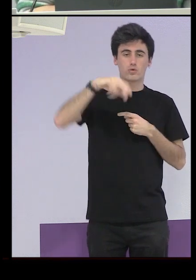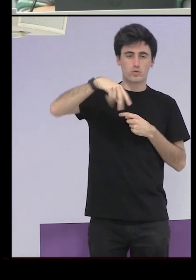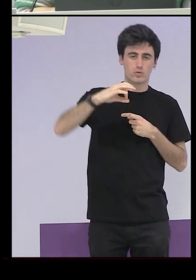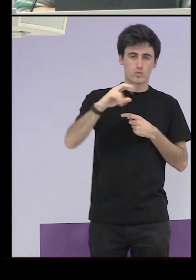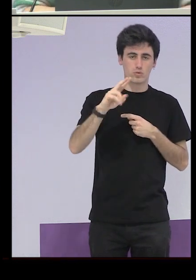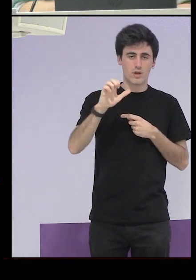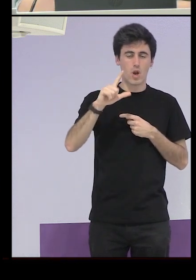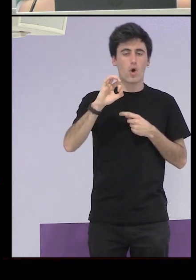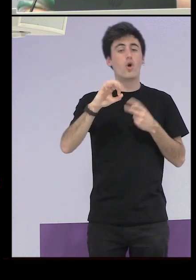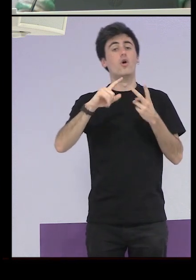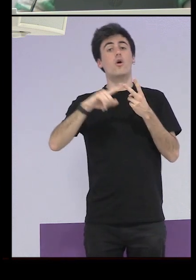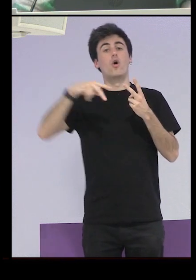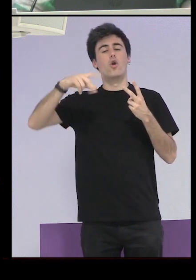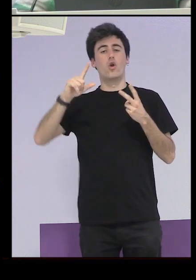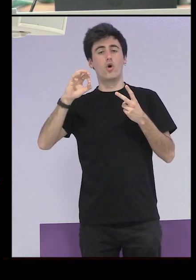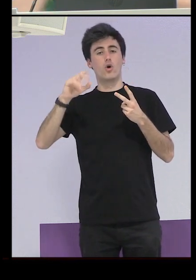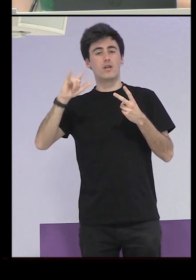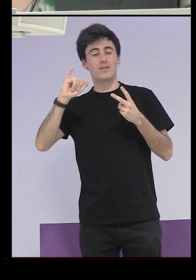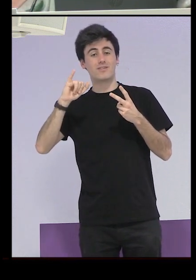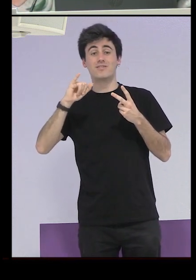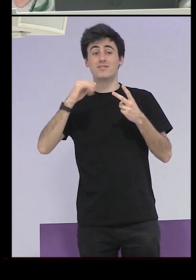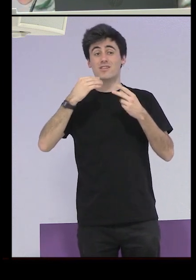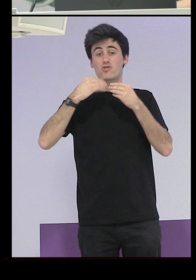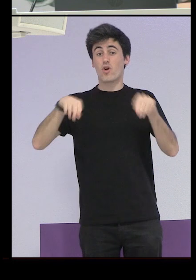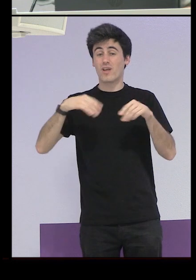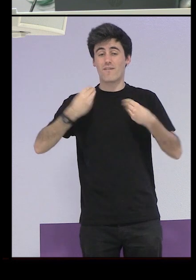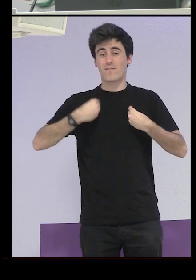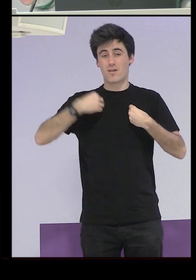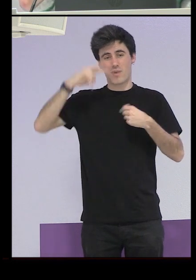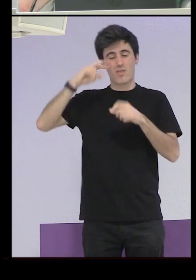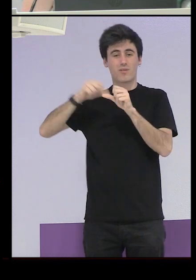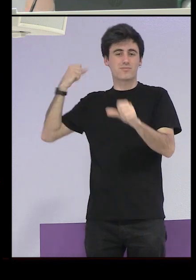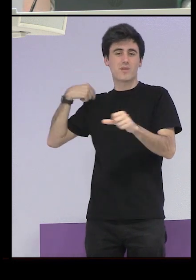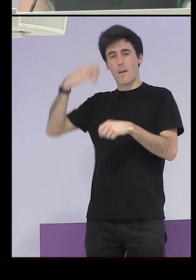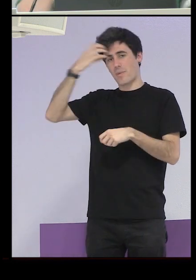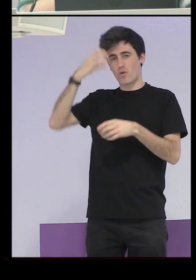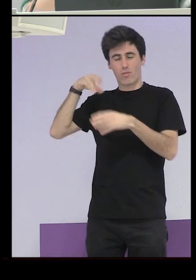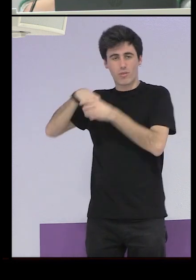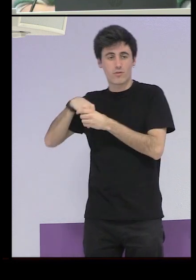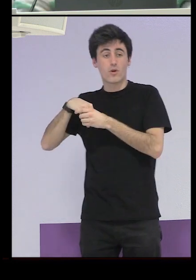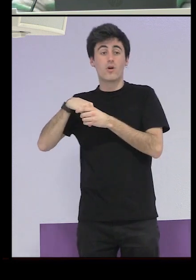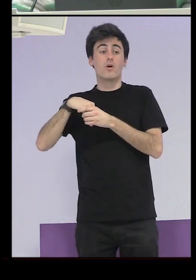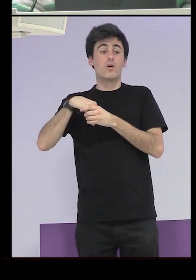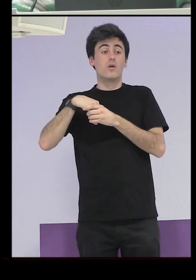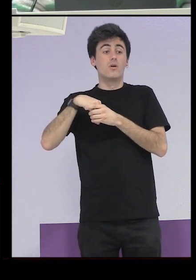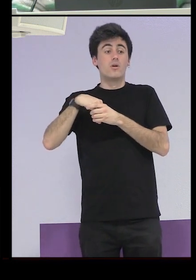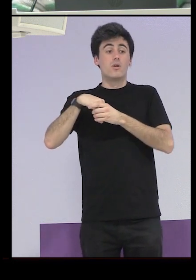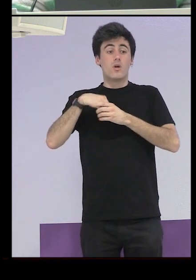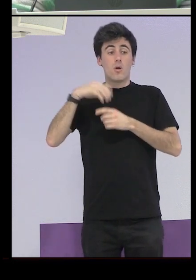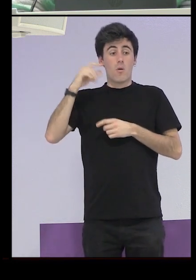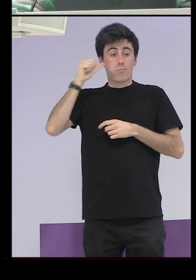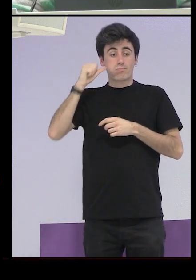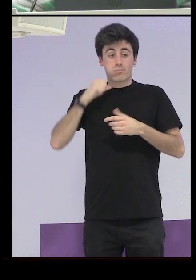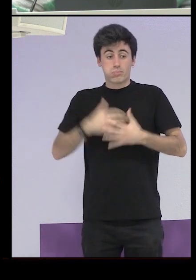supervivientes del patronato Loli por ejemplo llegó tutelada al patronato porque era una cría cuando se quedó embarazada la llevan al